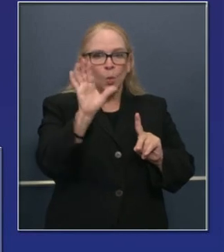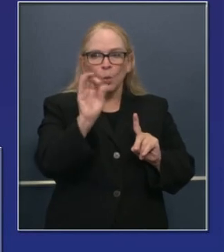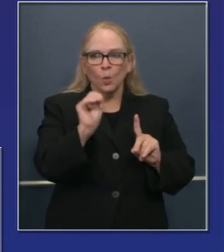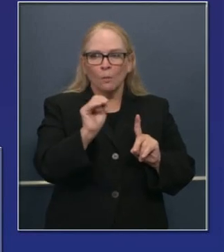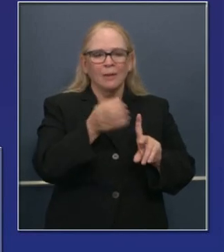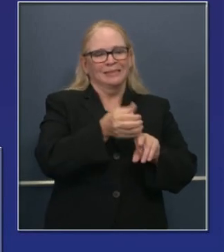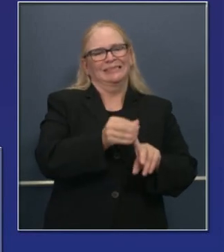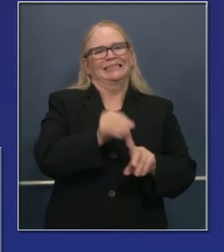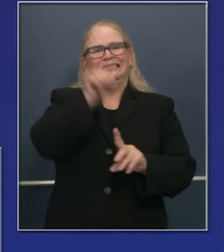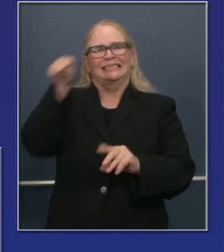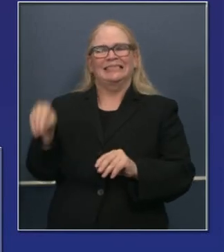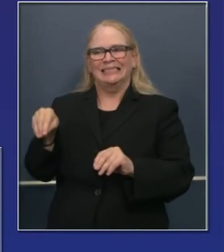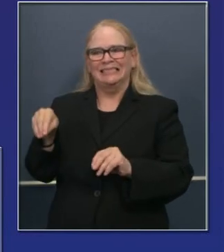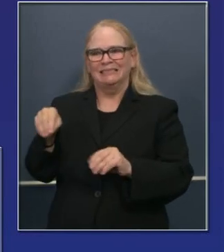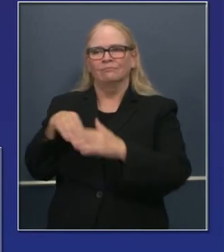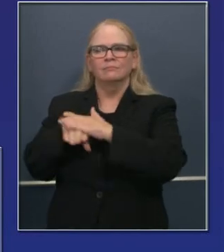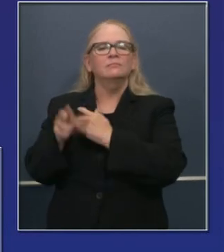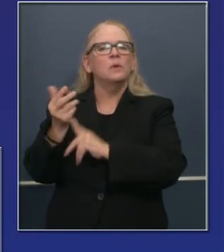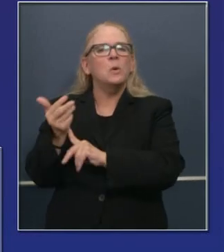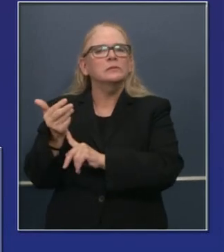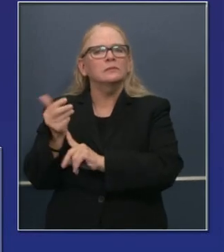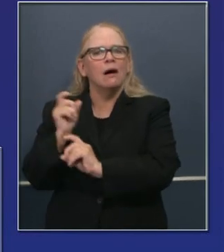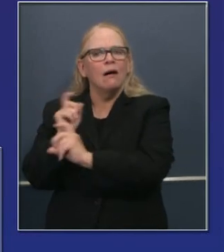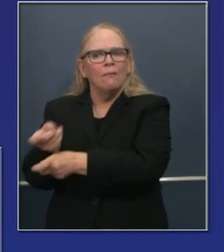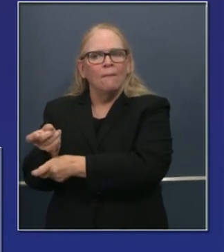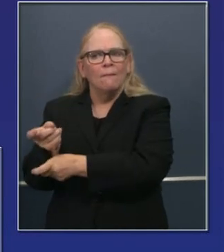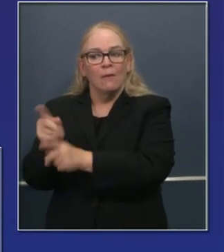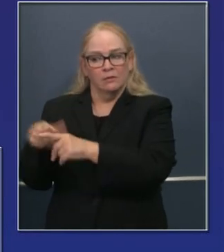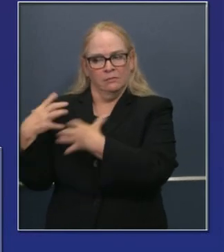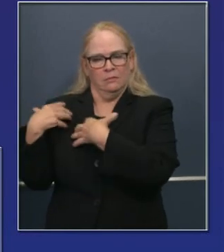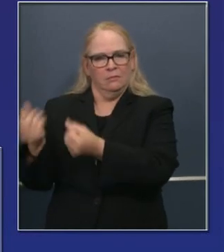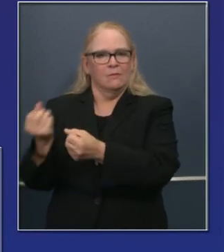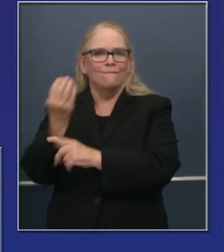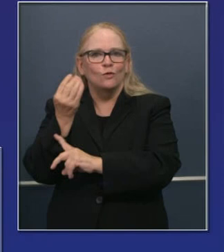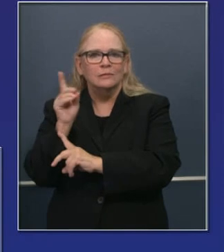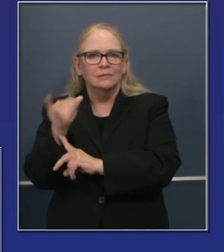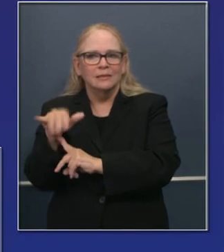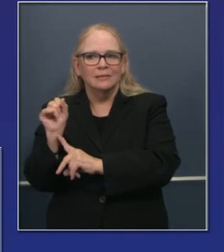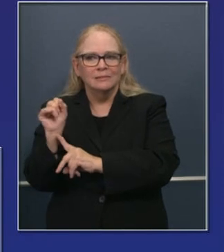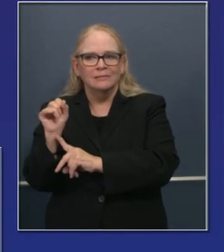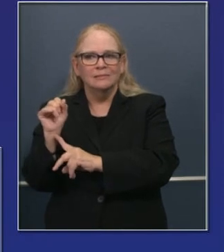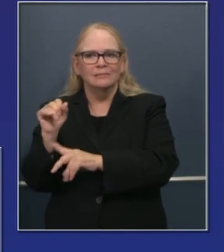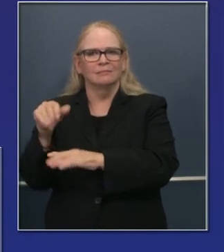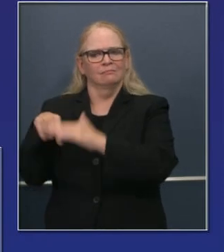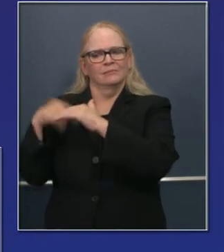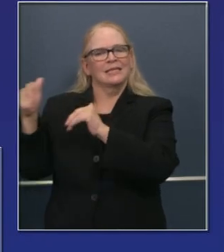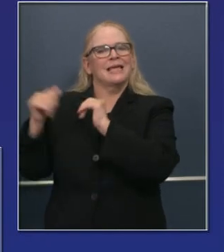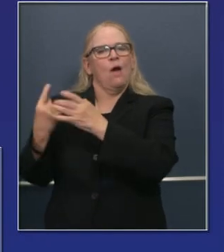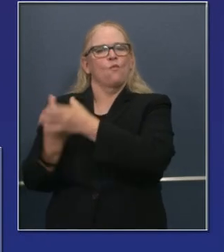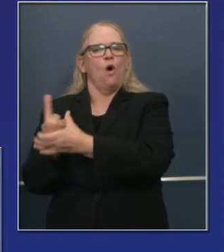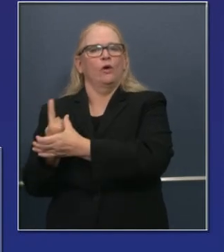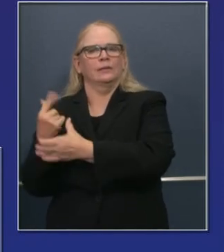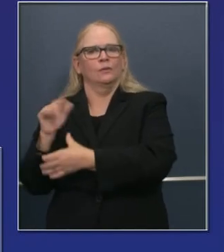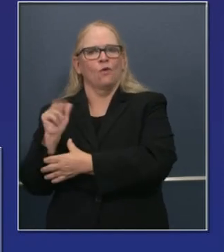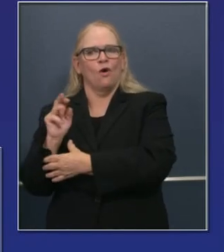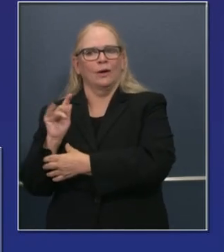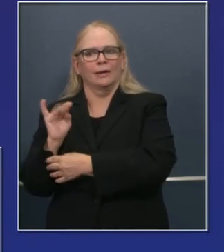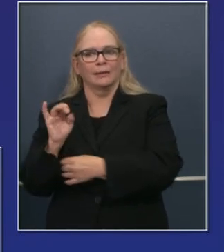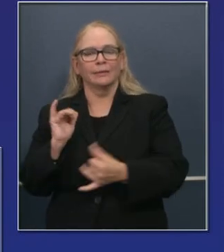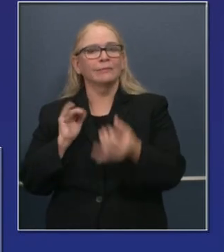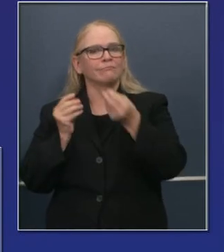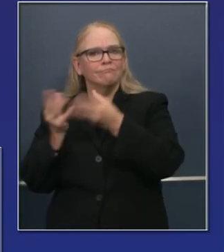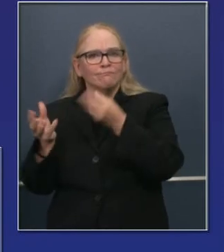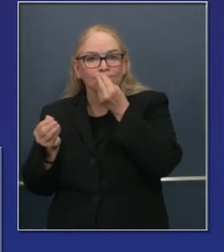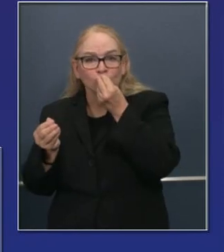nuestros esfuerzos de proporcionar habitaciones de hotel, otro tipo de apoyo, pero también hay un costo intangible que puede ser una